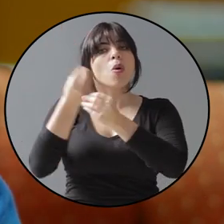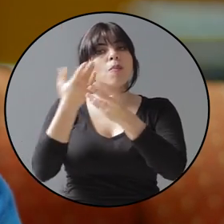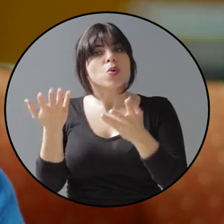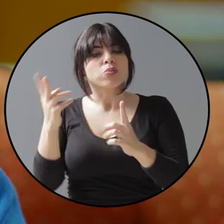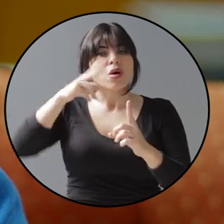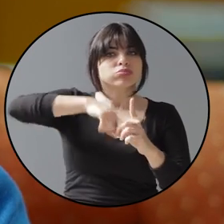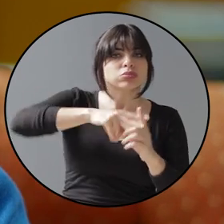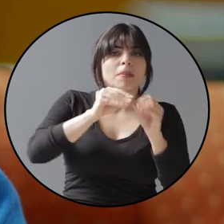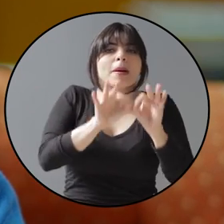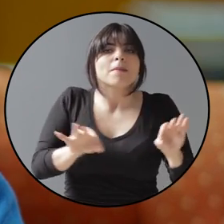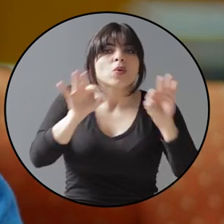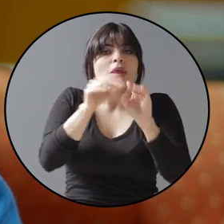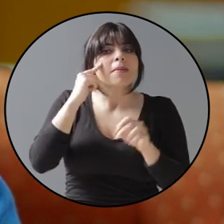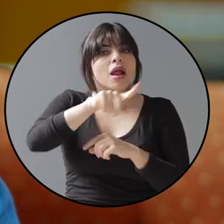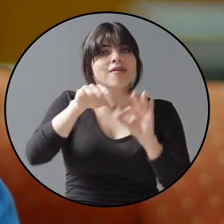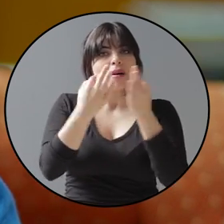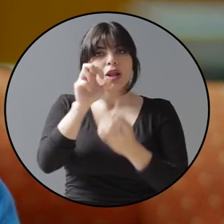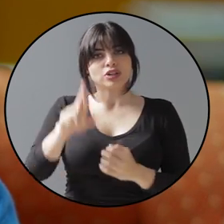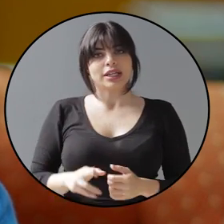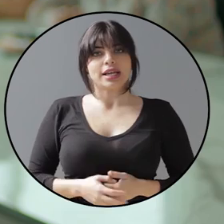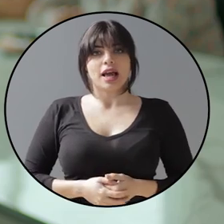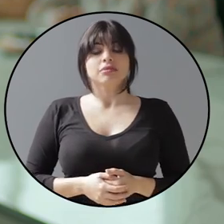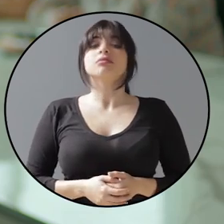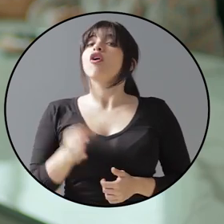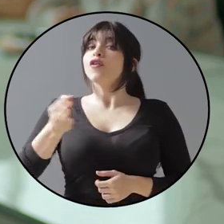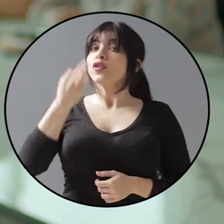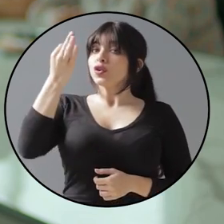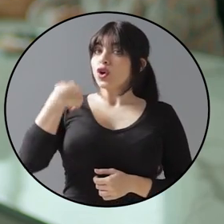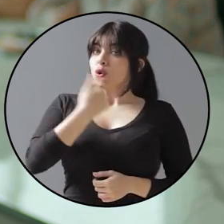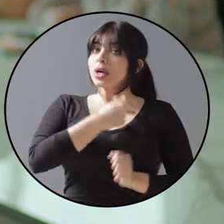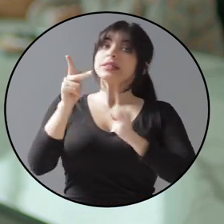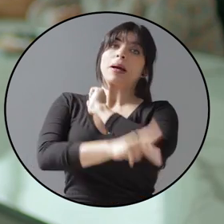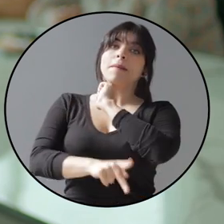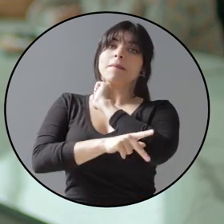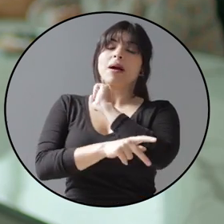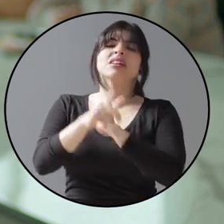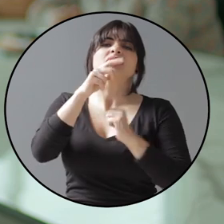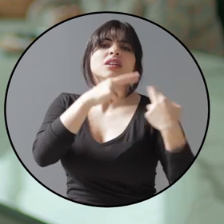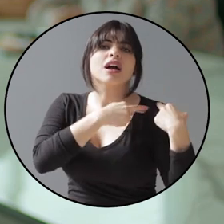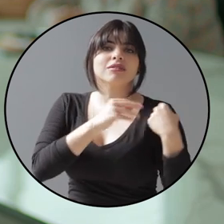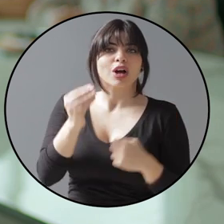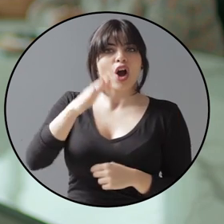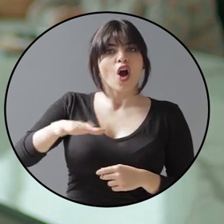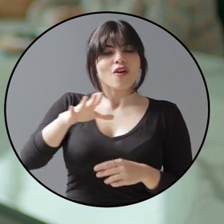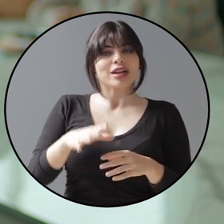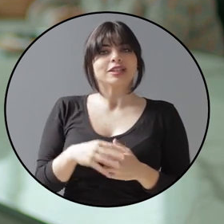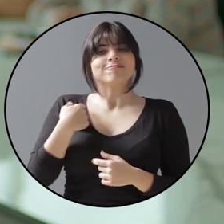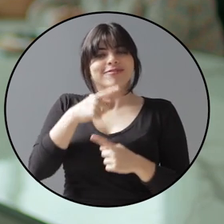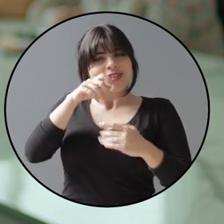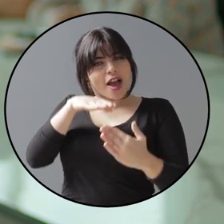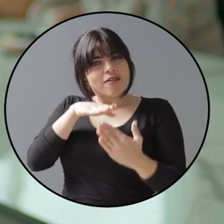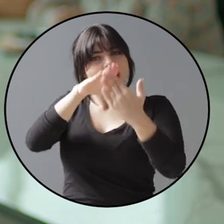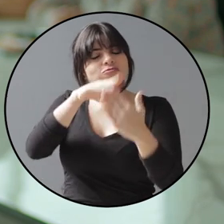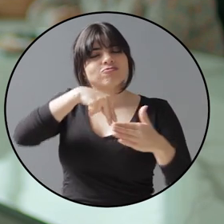públicas prioritarias para la familia costarricense. El futuro de nuestro país está en las personas jóvenes. Debemos